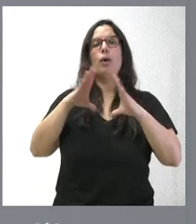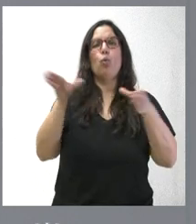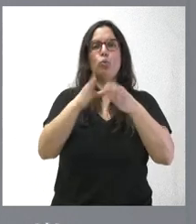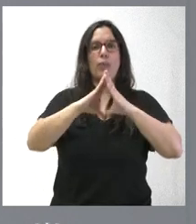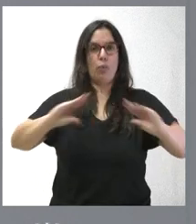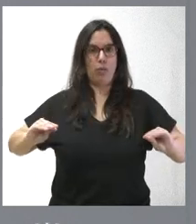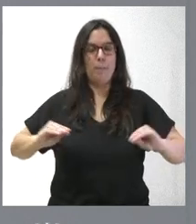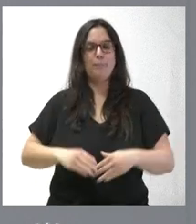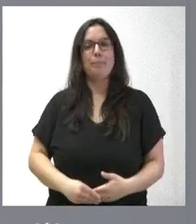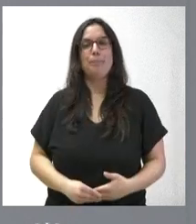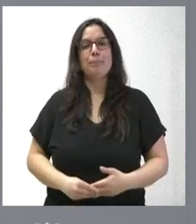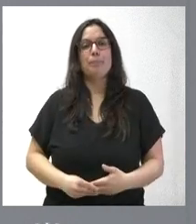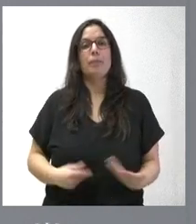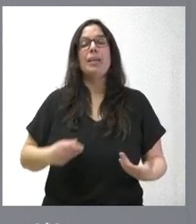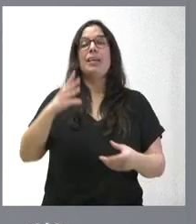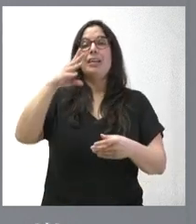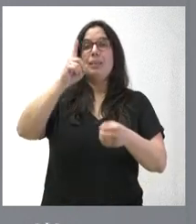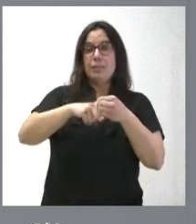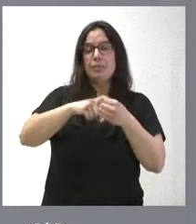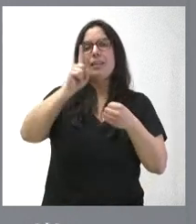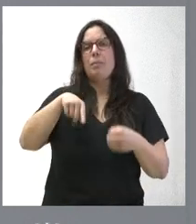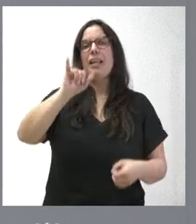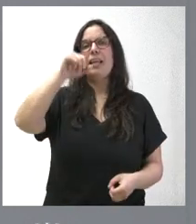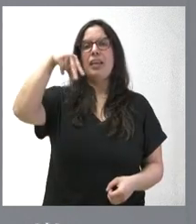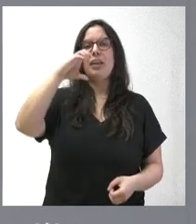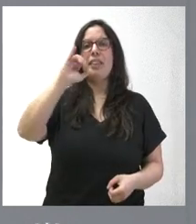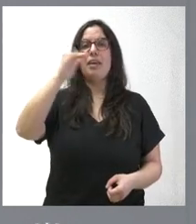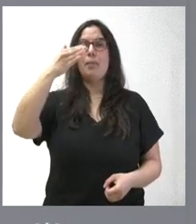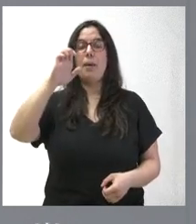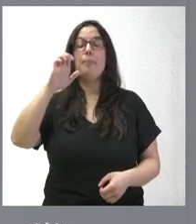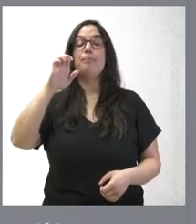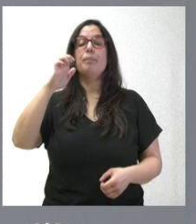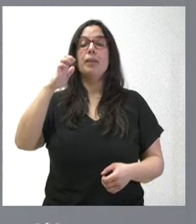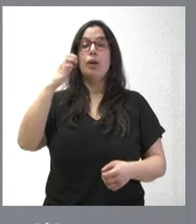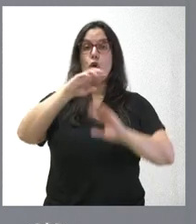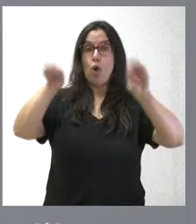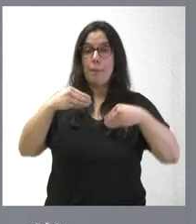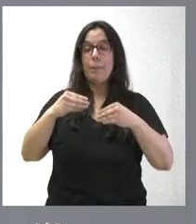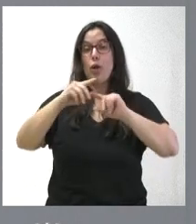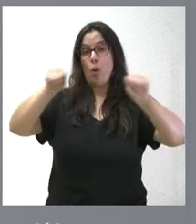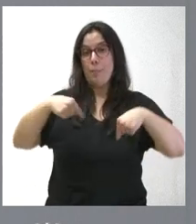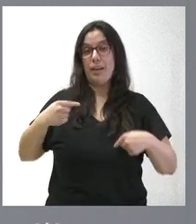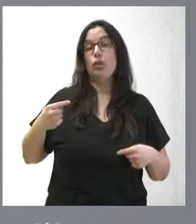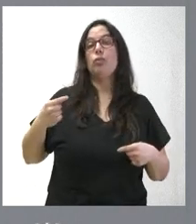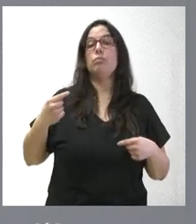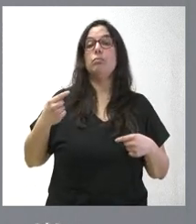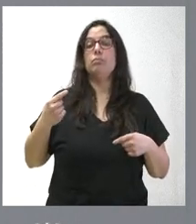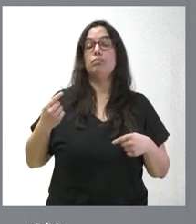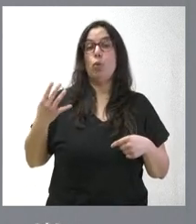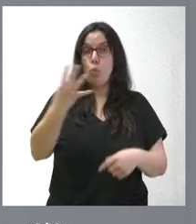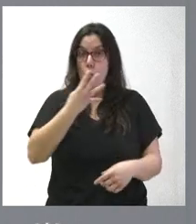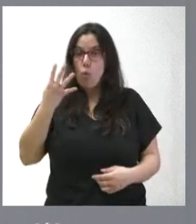Andalucía y interviene también el INCIBE. El convenio entre tres comunidades autónomas y el INCIBE tiene como objeto ejecutar